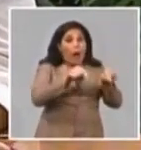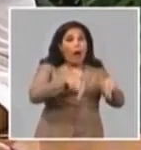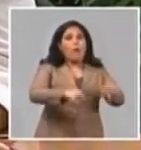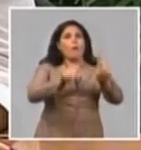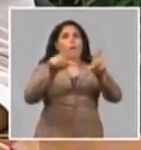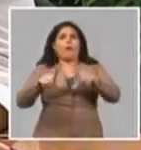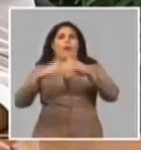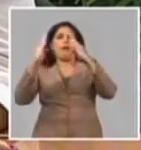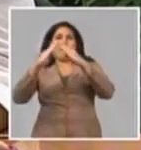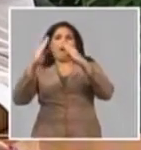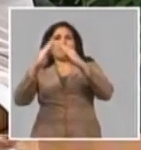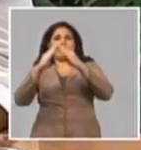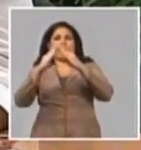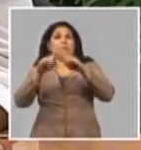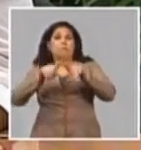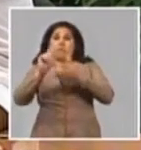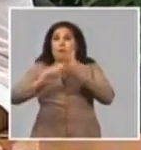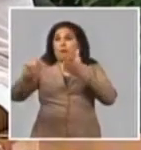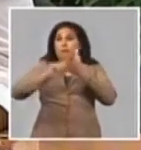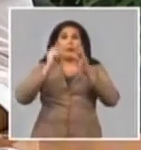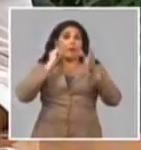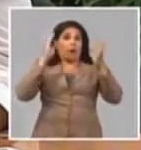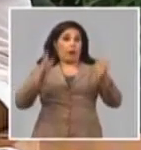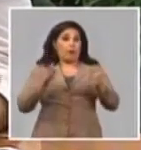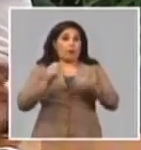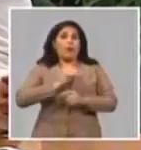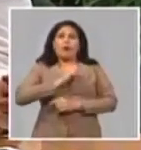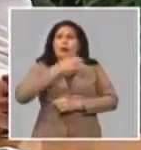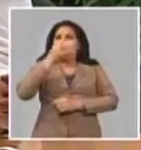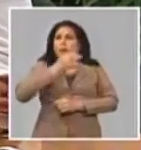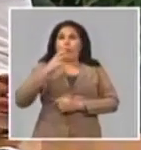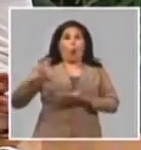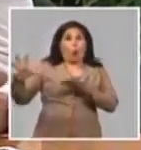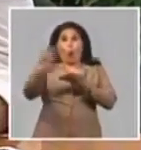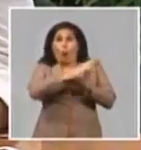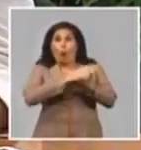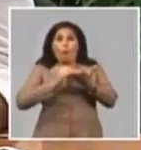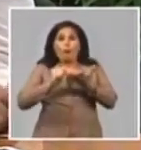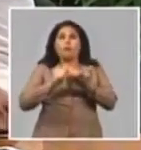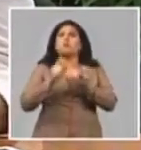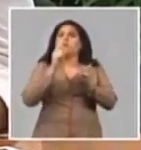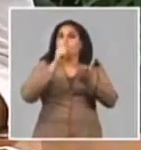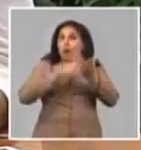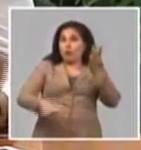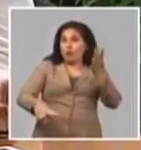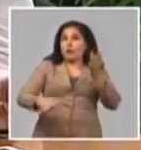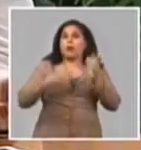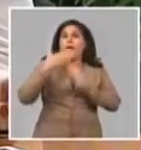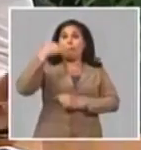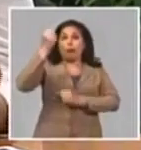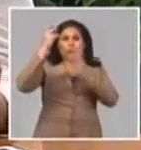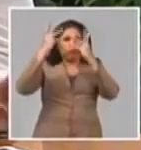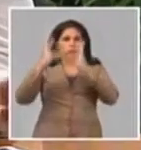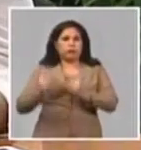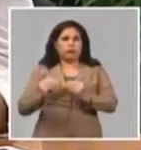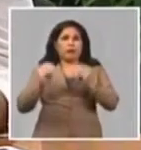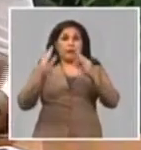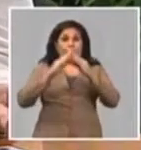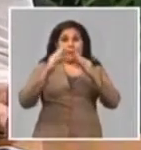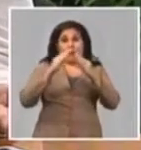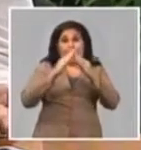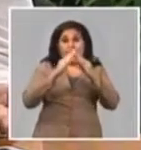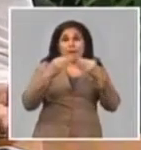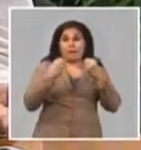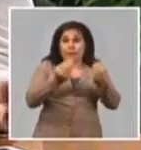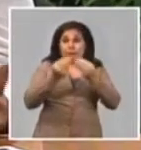planificadas para el año, lo que quiero decir que en sentido general, las provincias que mejores resultados están obteniendo en